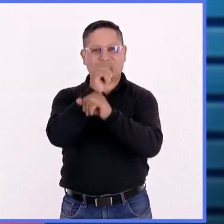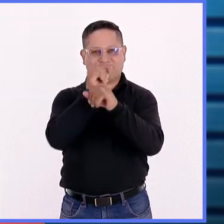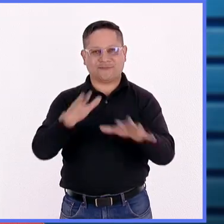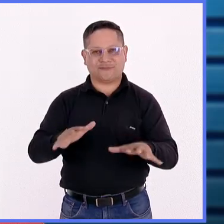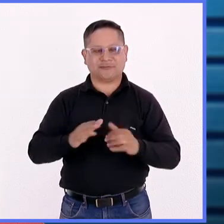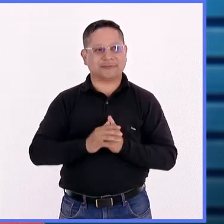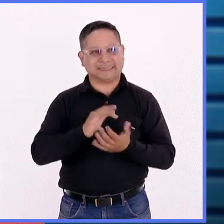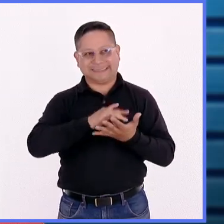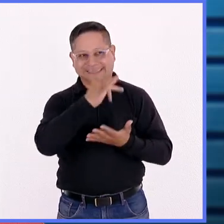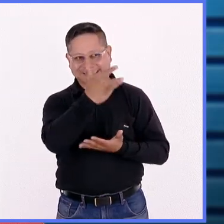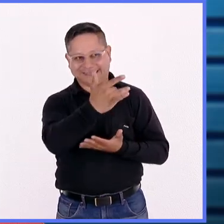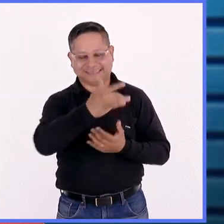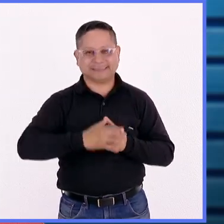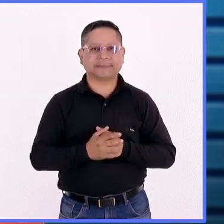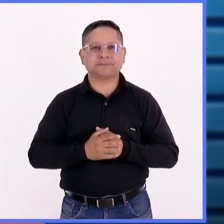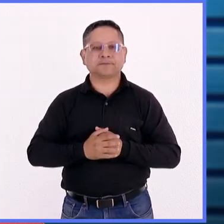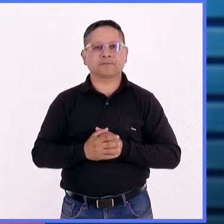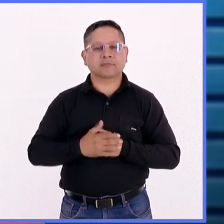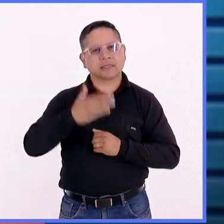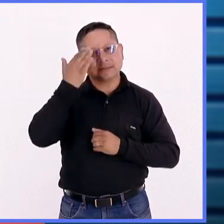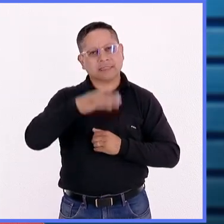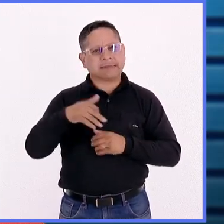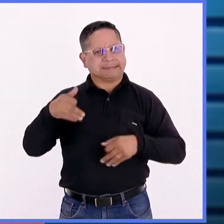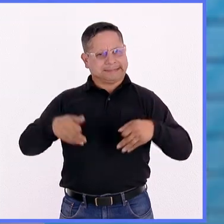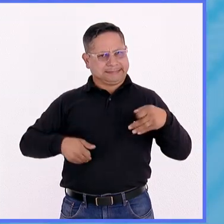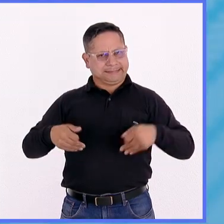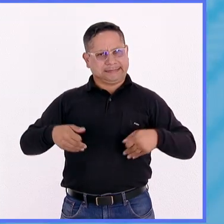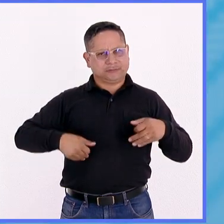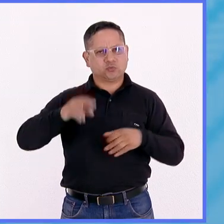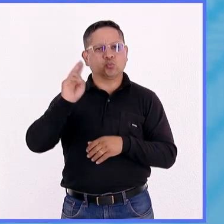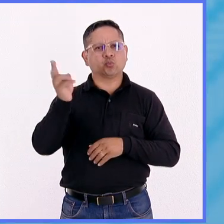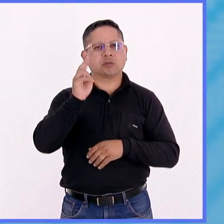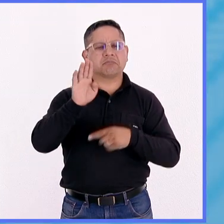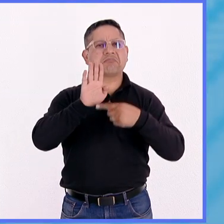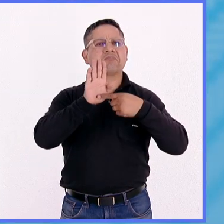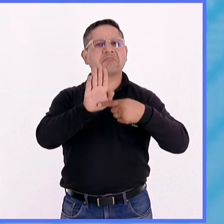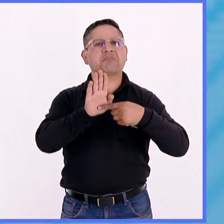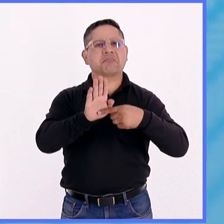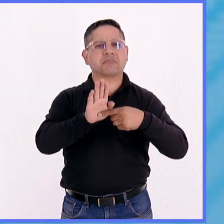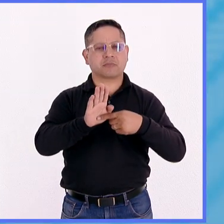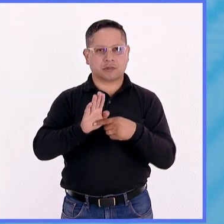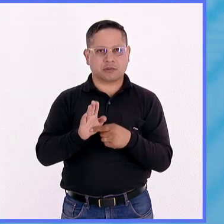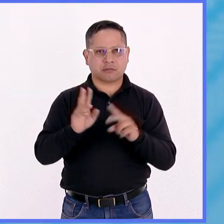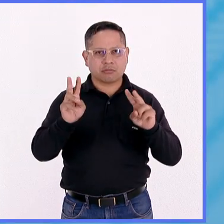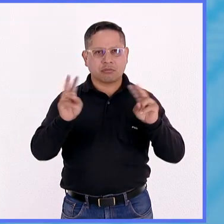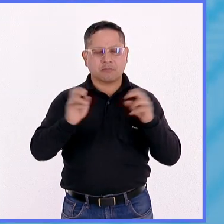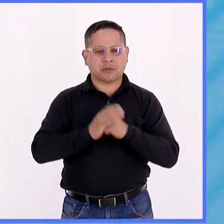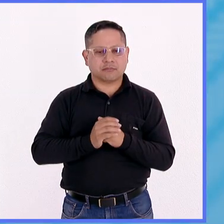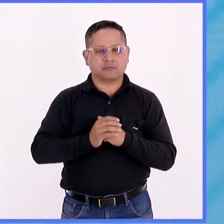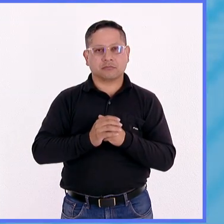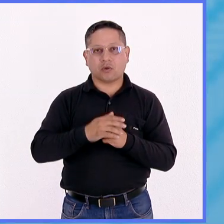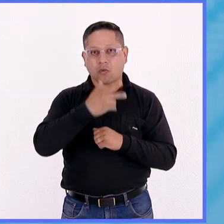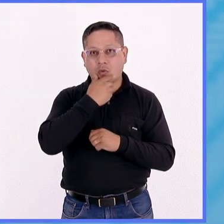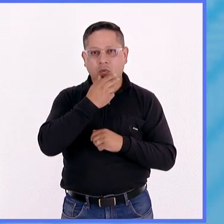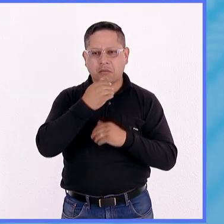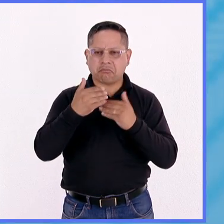Y bueno, como parte de la cartelera de Teatro UNAM se presenta Más Allá de los Hombres en el Juan Ruiz de Alarcón, aquí en el Centro Cultural